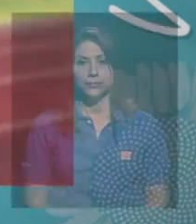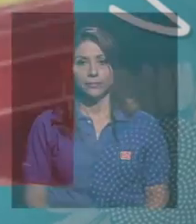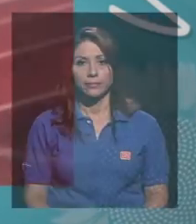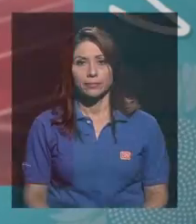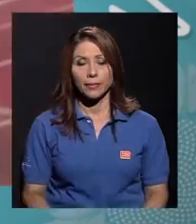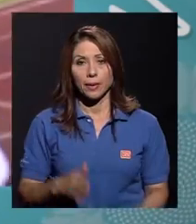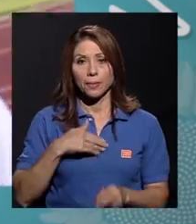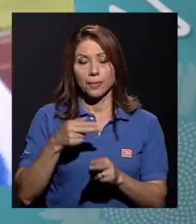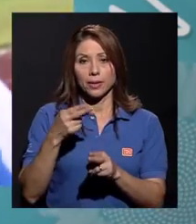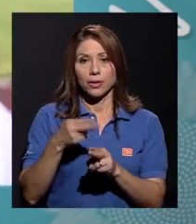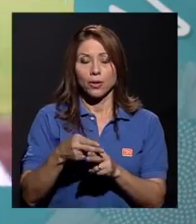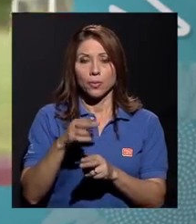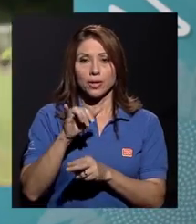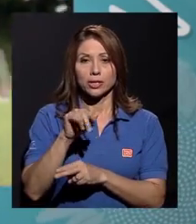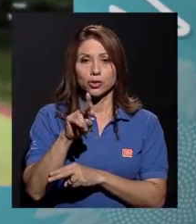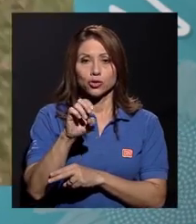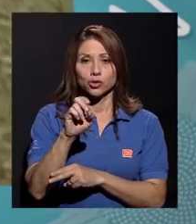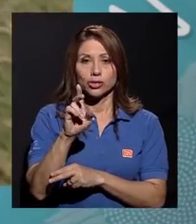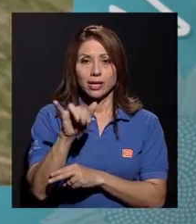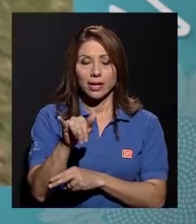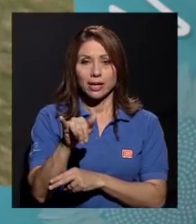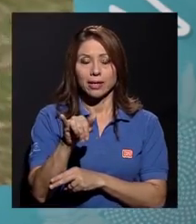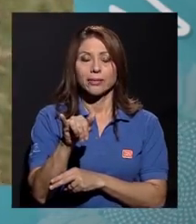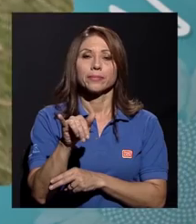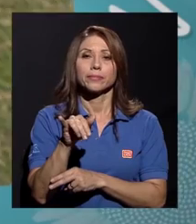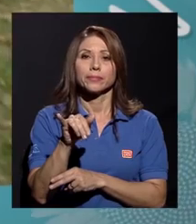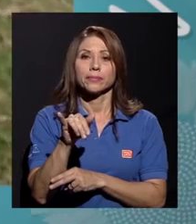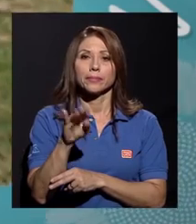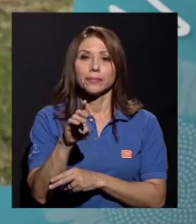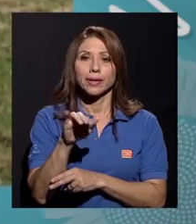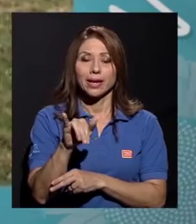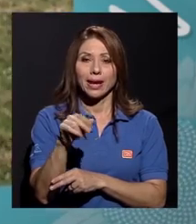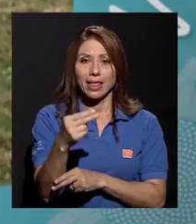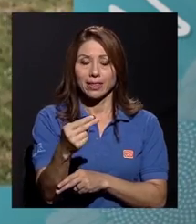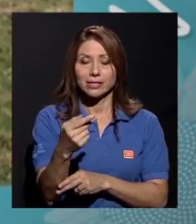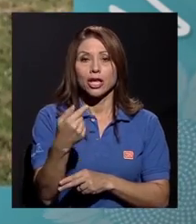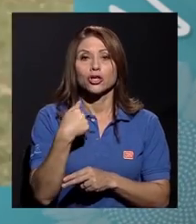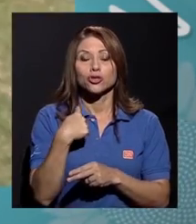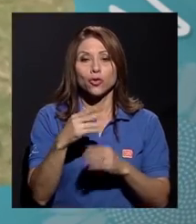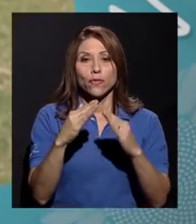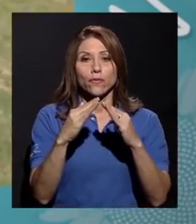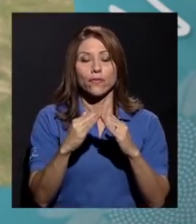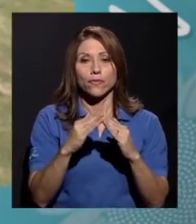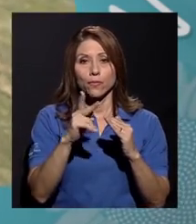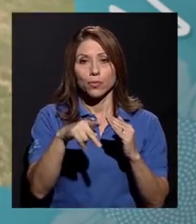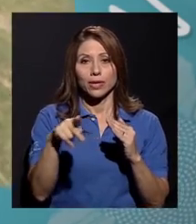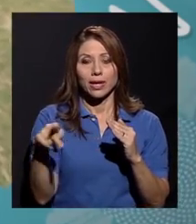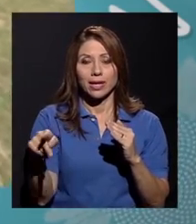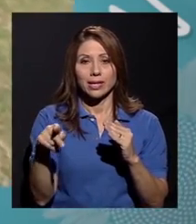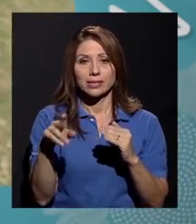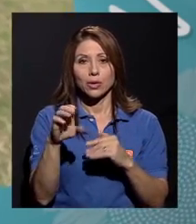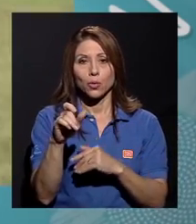Mi nombre es Josepia Hernández, soy de la cuesta de Corredores Punta Arenas. ¡Dios!